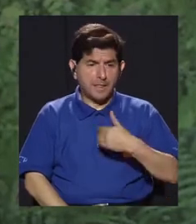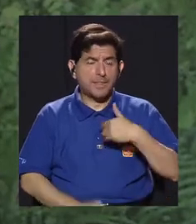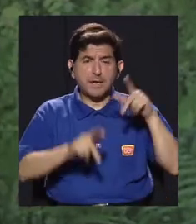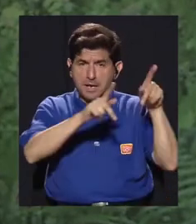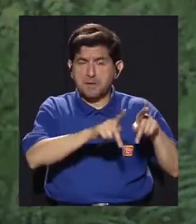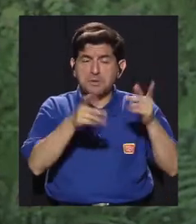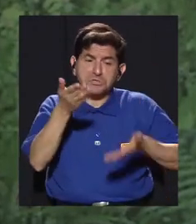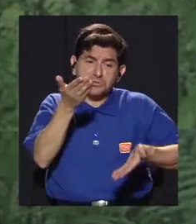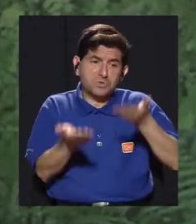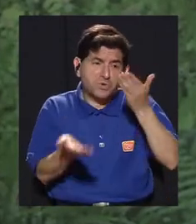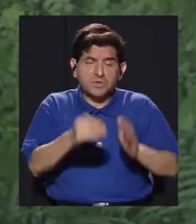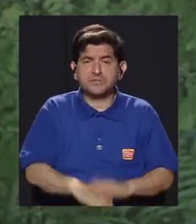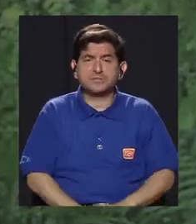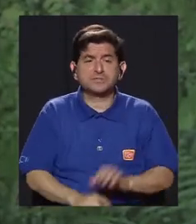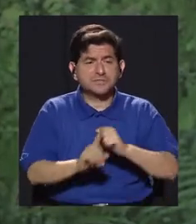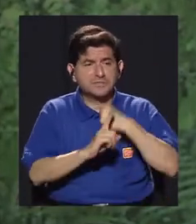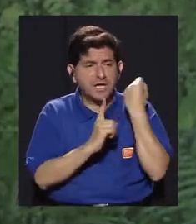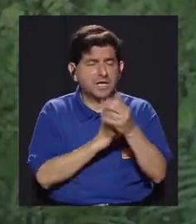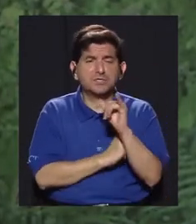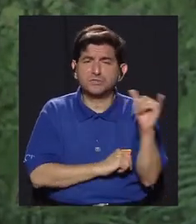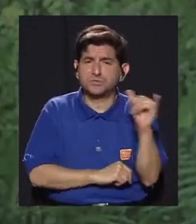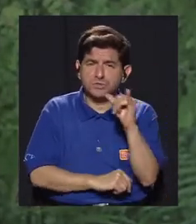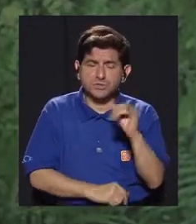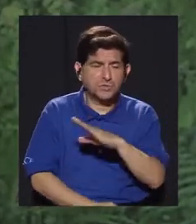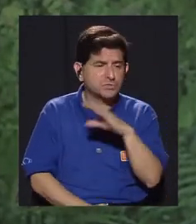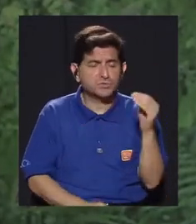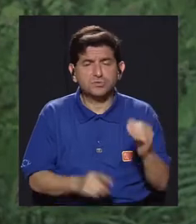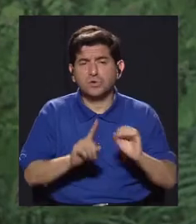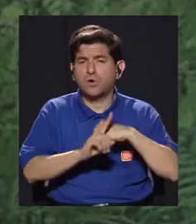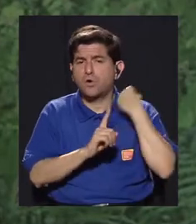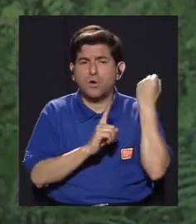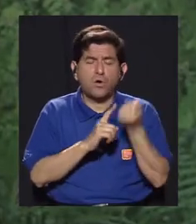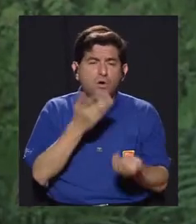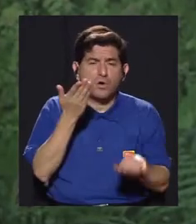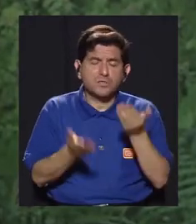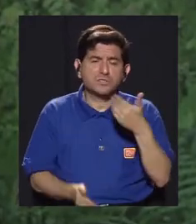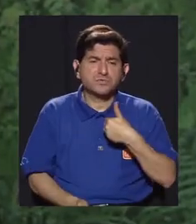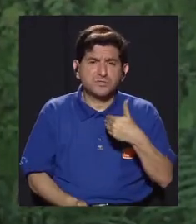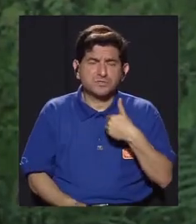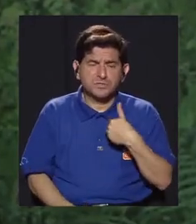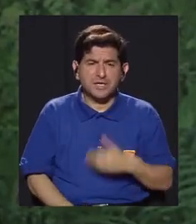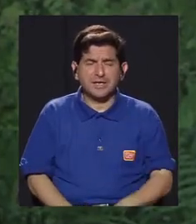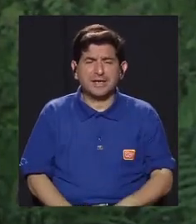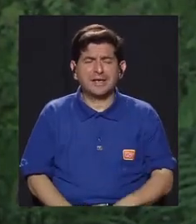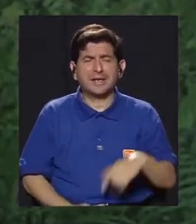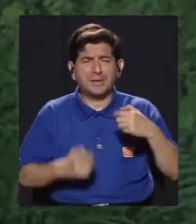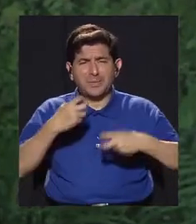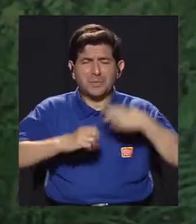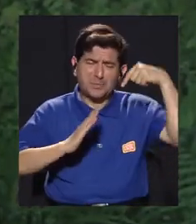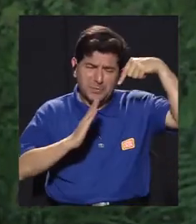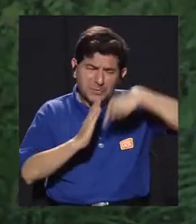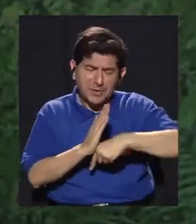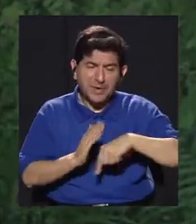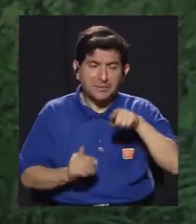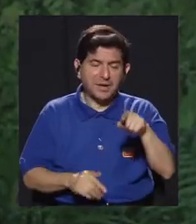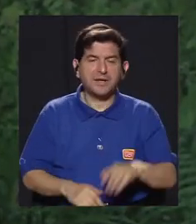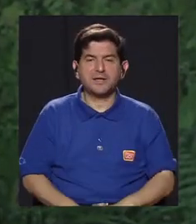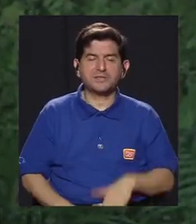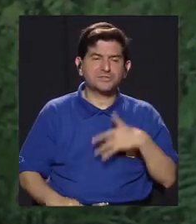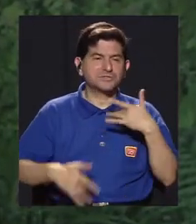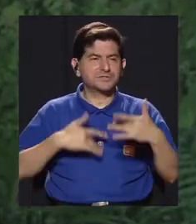repente están pasando por la misma situación o por situaciones también que los tienen con una condición grave y eso le da un sentido de